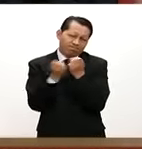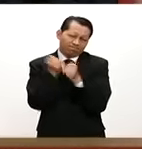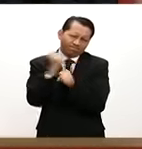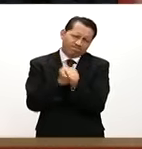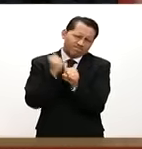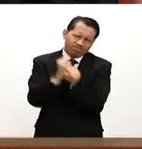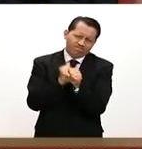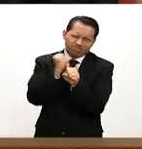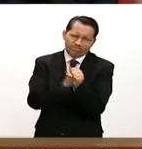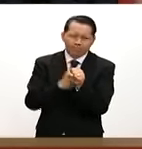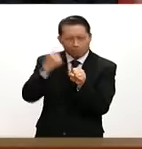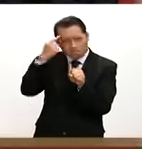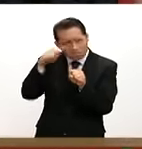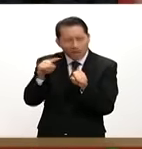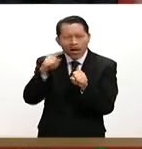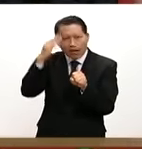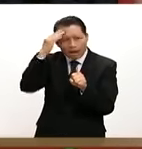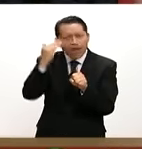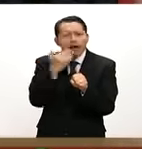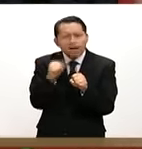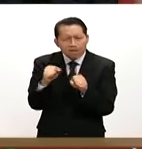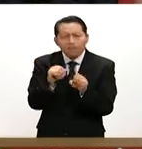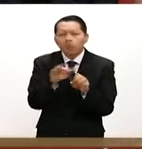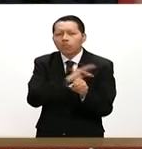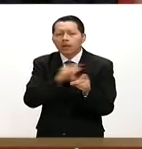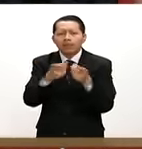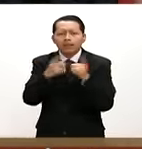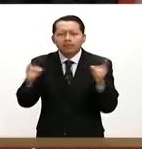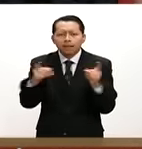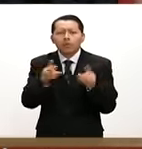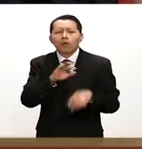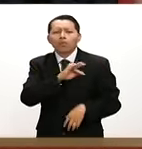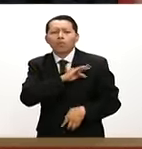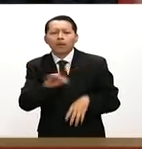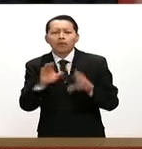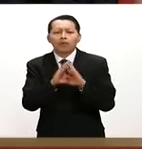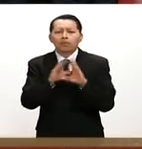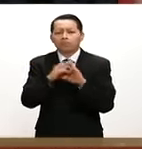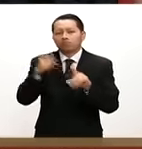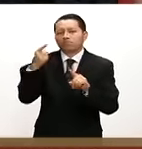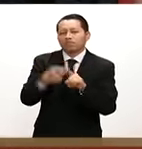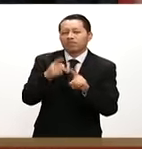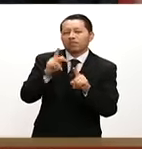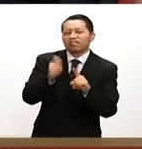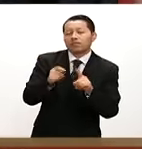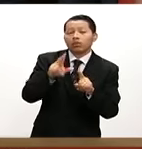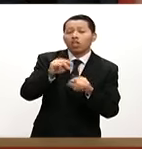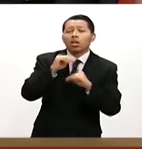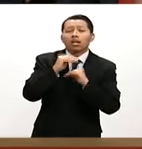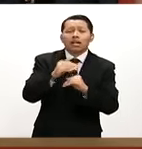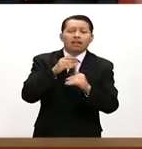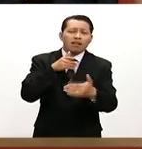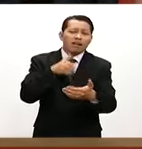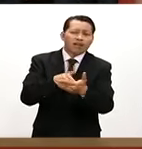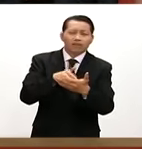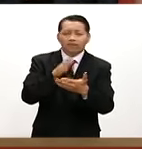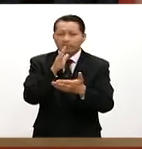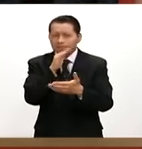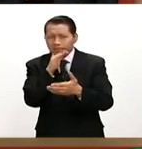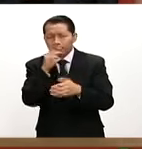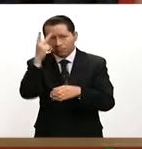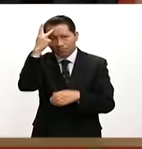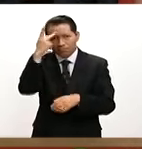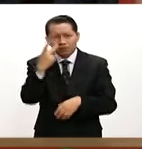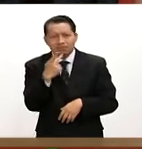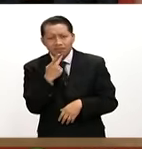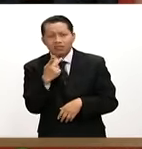desarrollar estas habilidades, estas destrezas, precisamente en pro de no limitar, digamos, el perfil